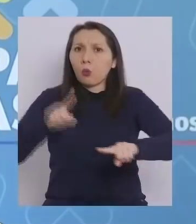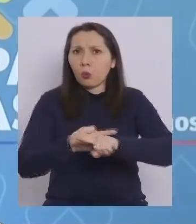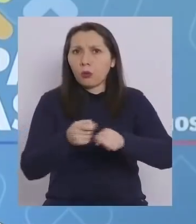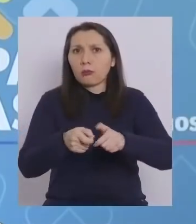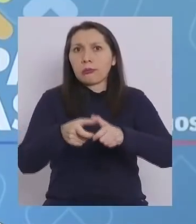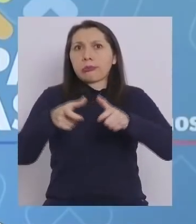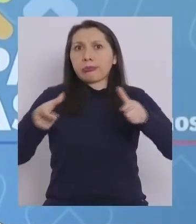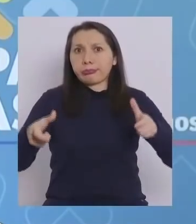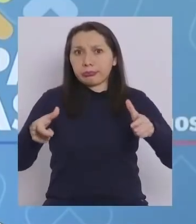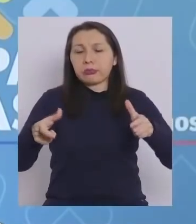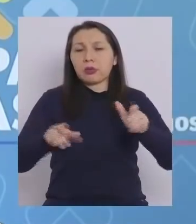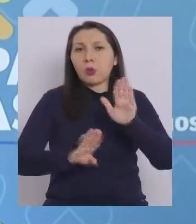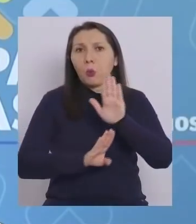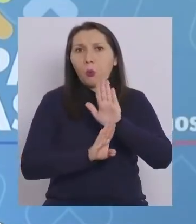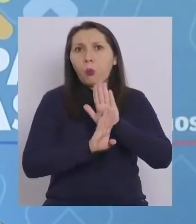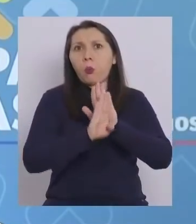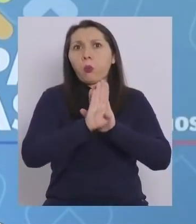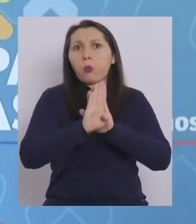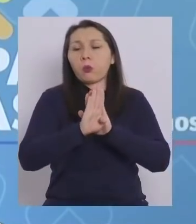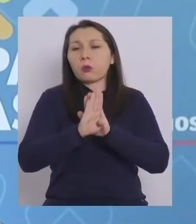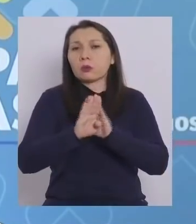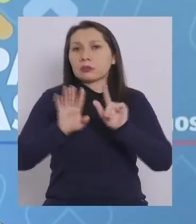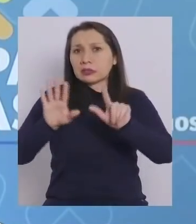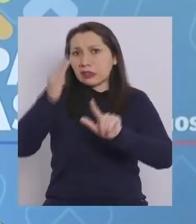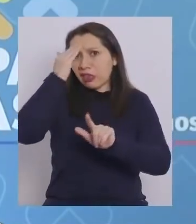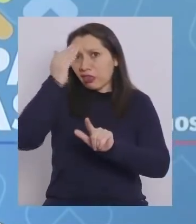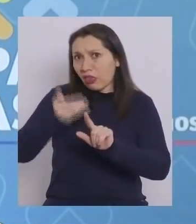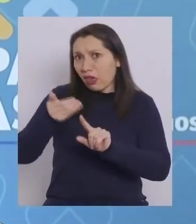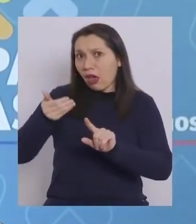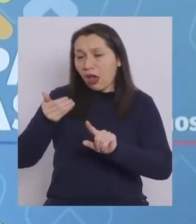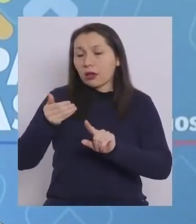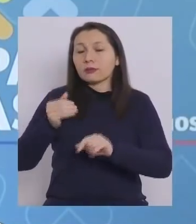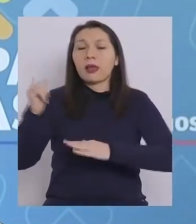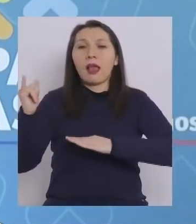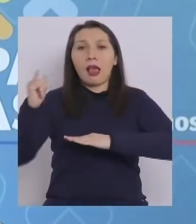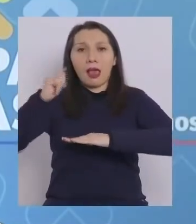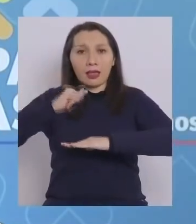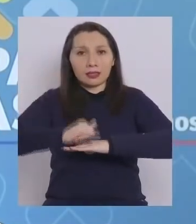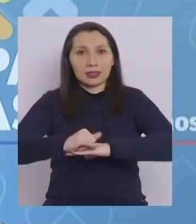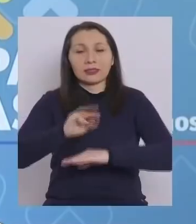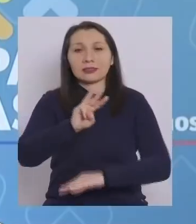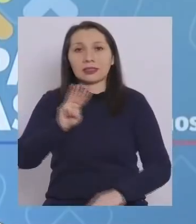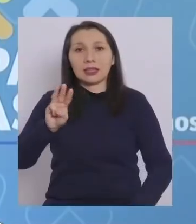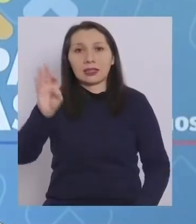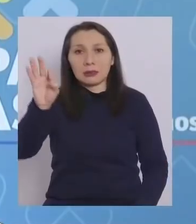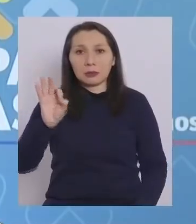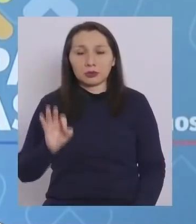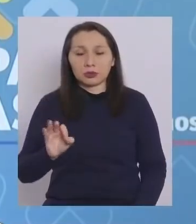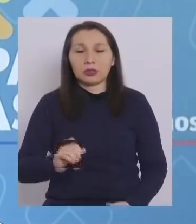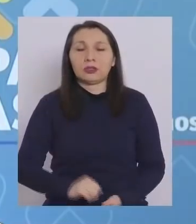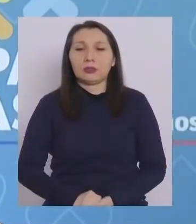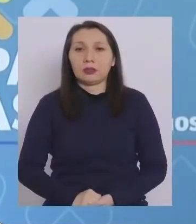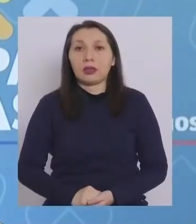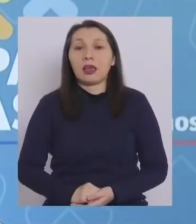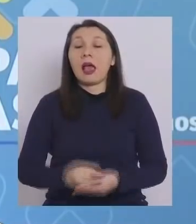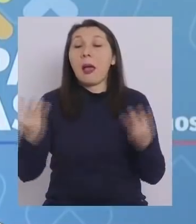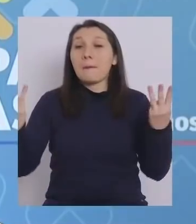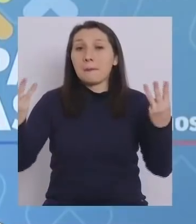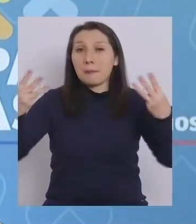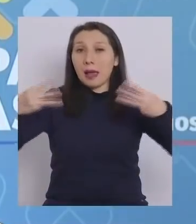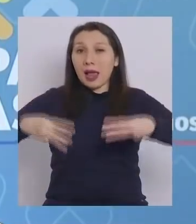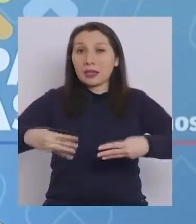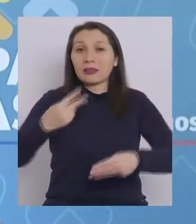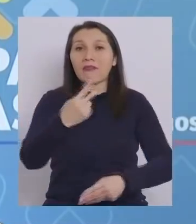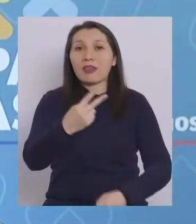casos, aumentan sus casos en los últimos siete días, Aysén en un 33% y Magallanes